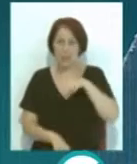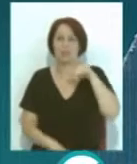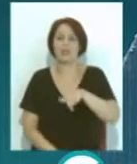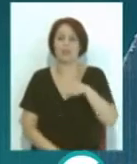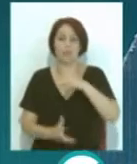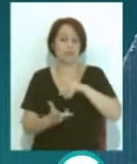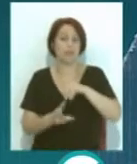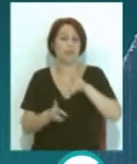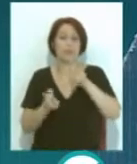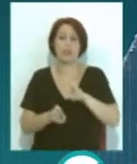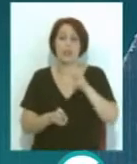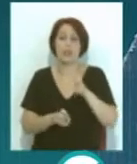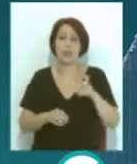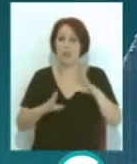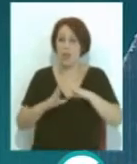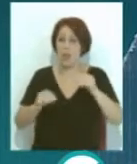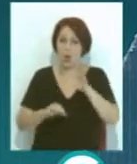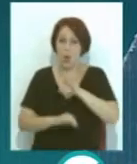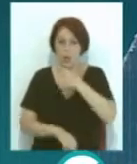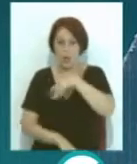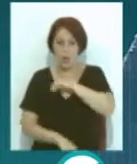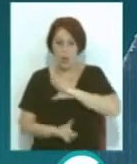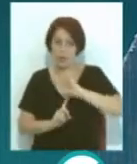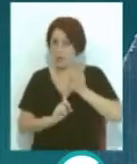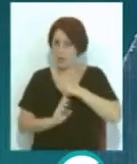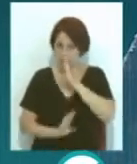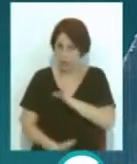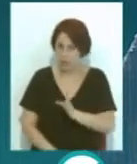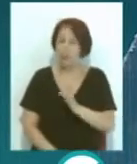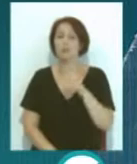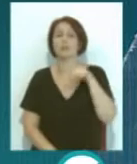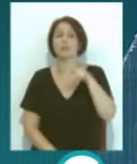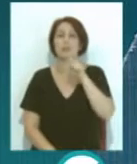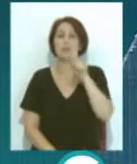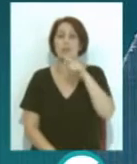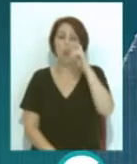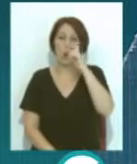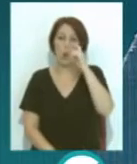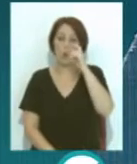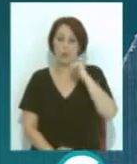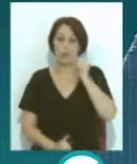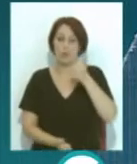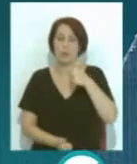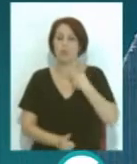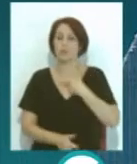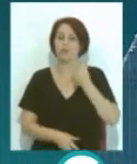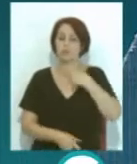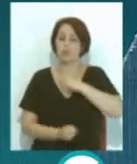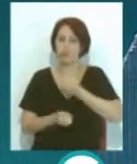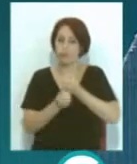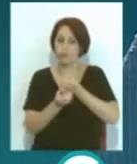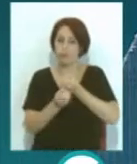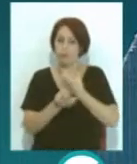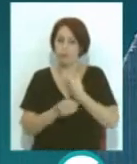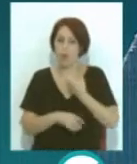de ámbito regional o nacional que nos afecta directamente. Ya en el mes de junio empezamos a contarles que se